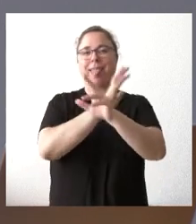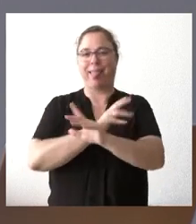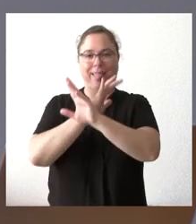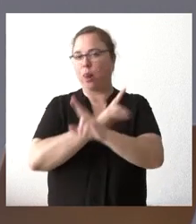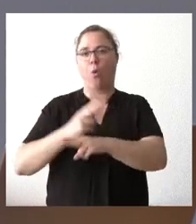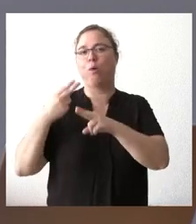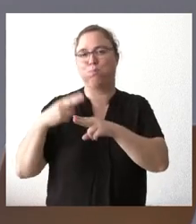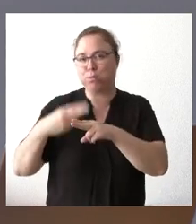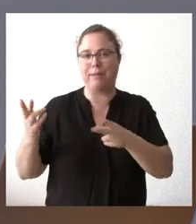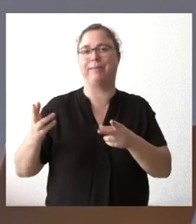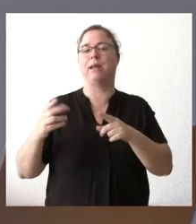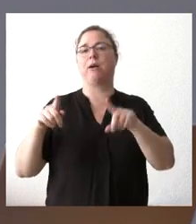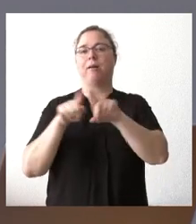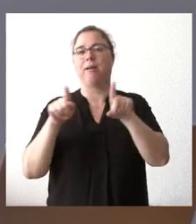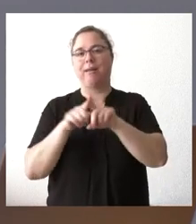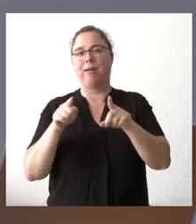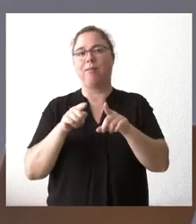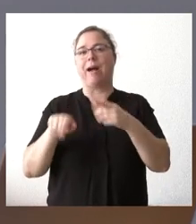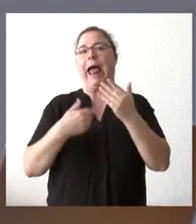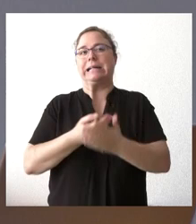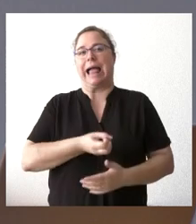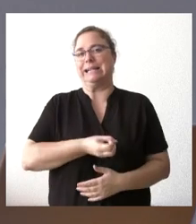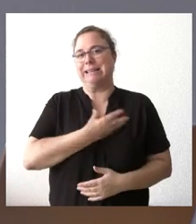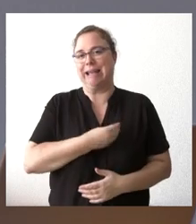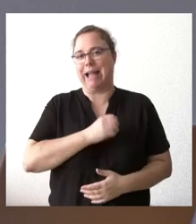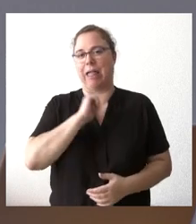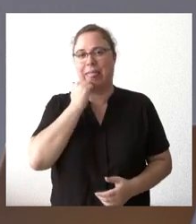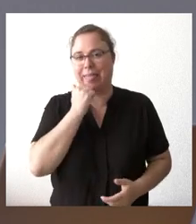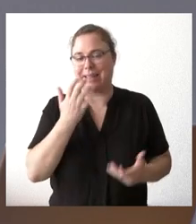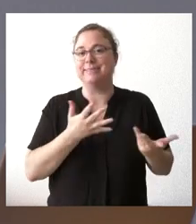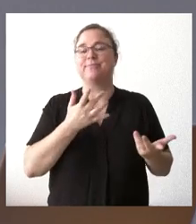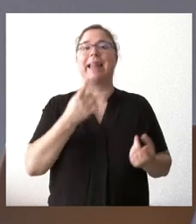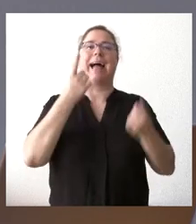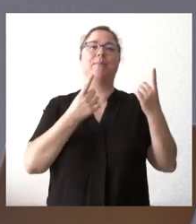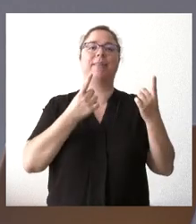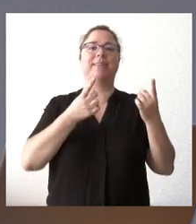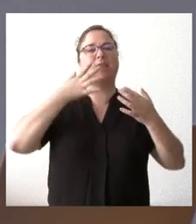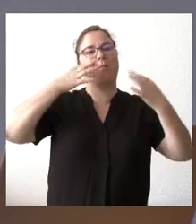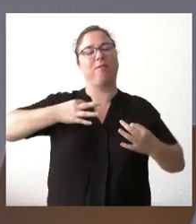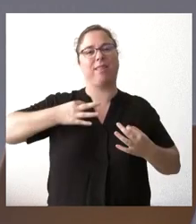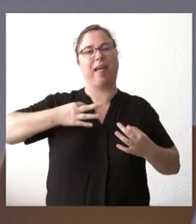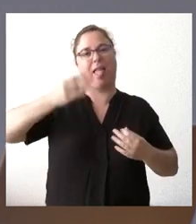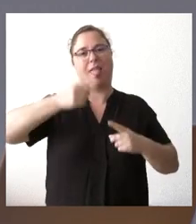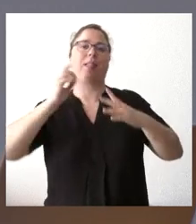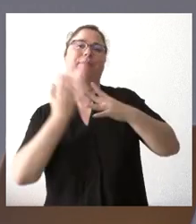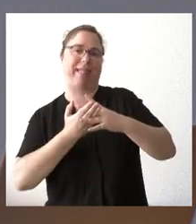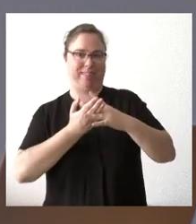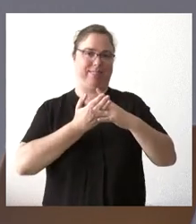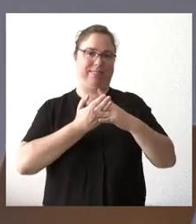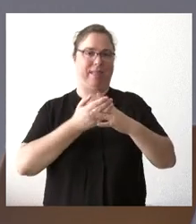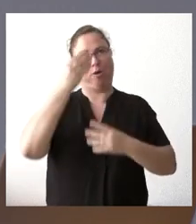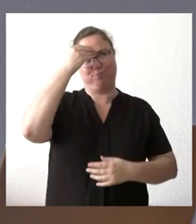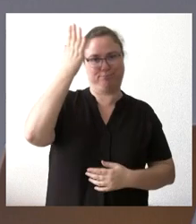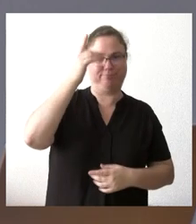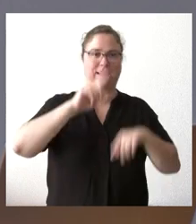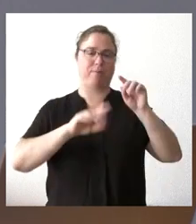el juego sindical, legítimo, pero que corresponde a verdades parciales o subjetivas o de parte. Lo cierto es